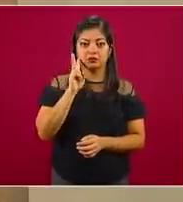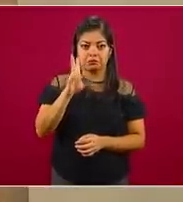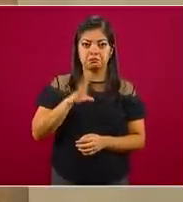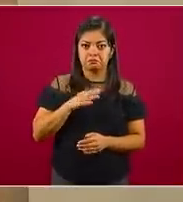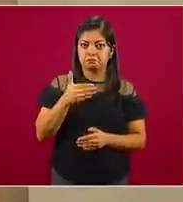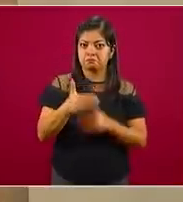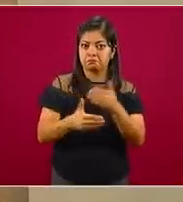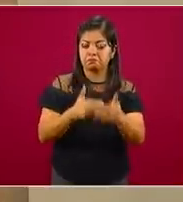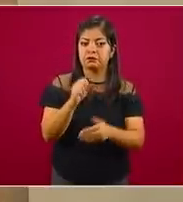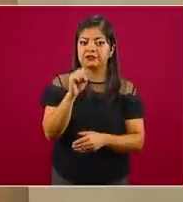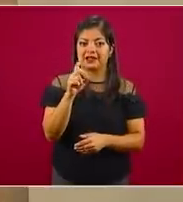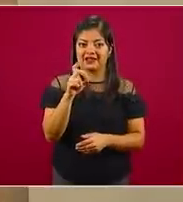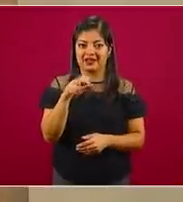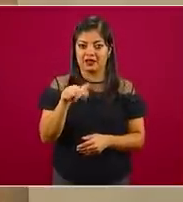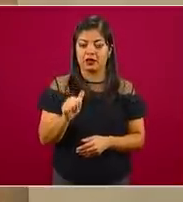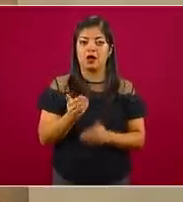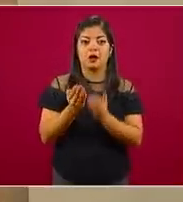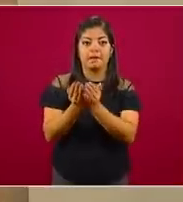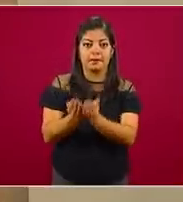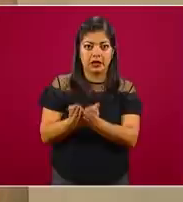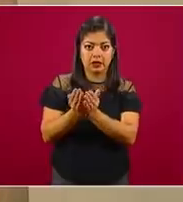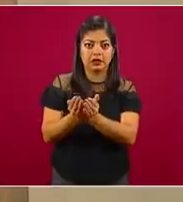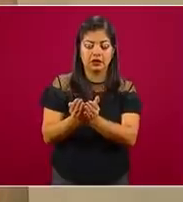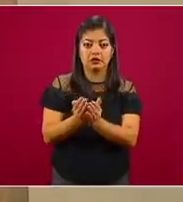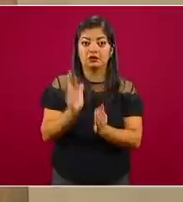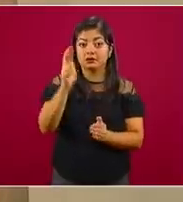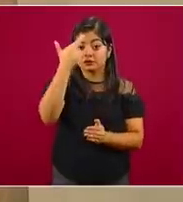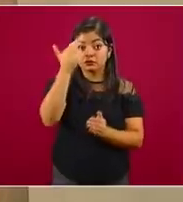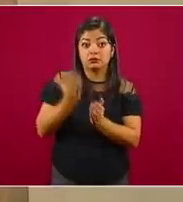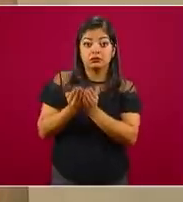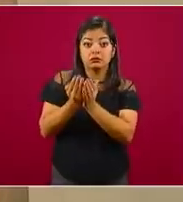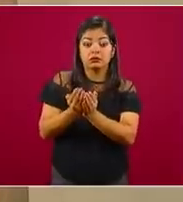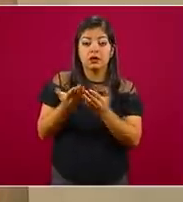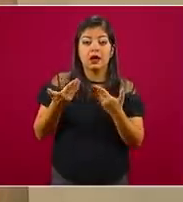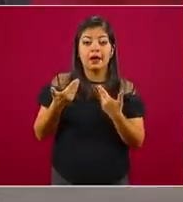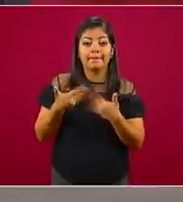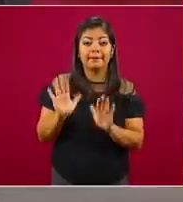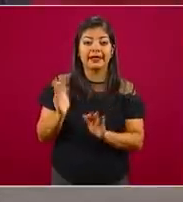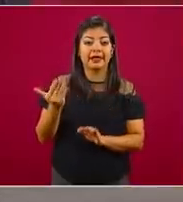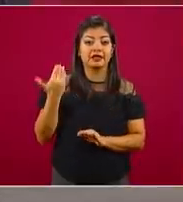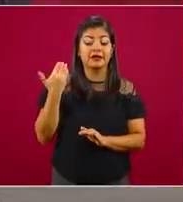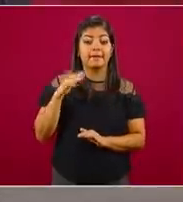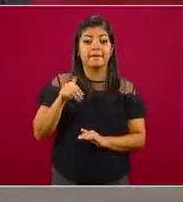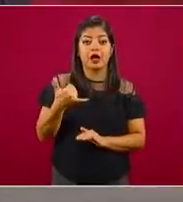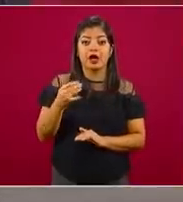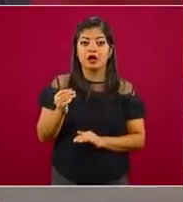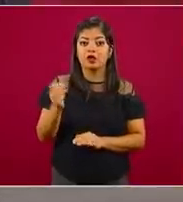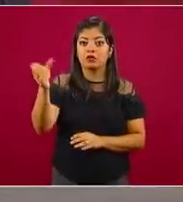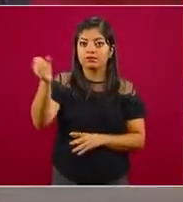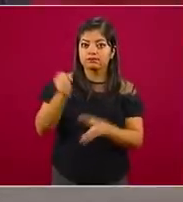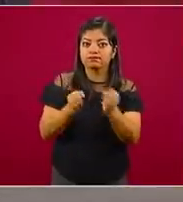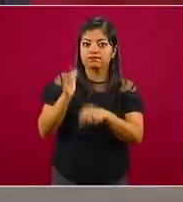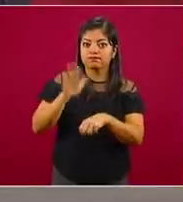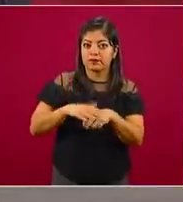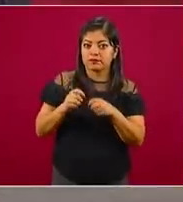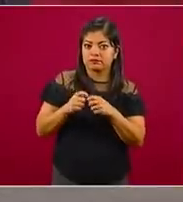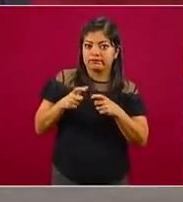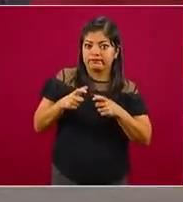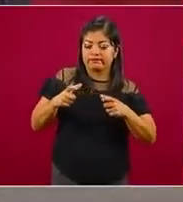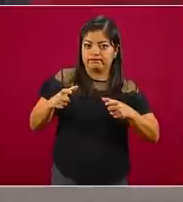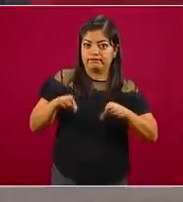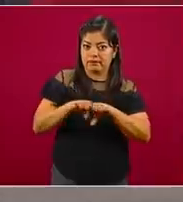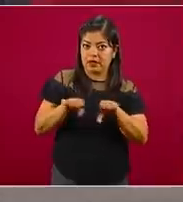de Sedena, de Marina, recordando que Marina empezó a reclutar apenas en mayo. Entonces, consideramos que